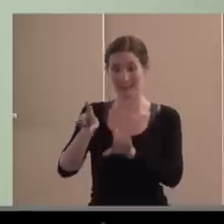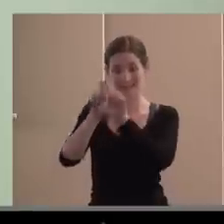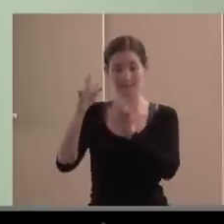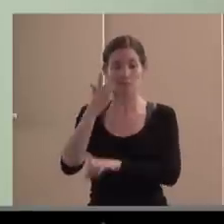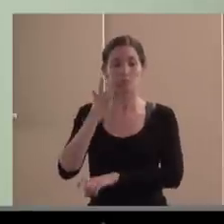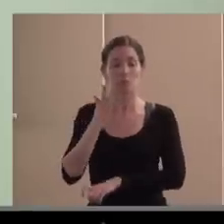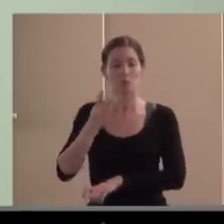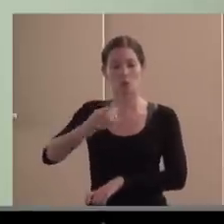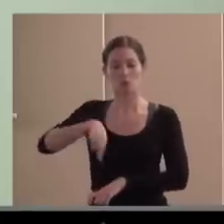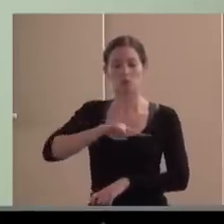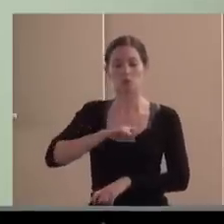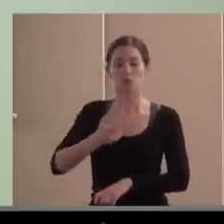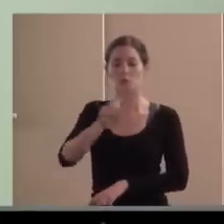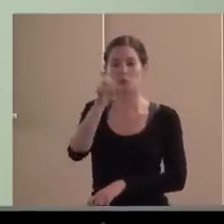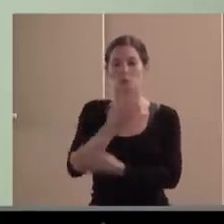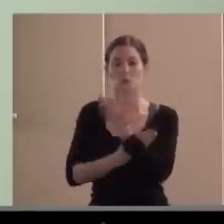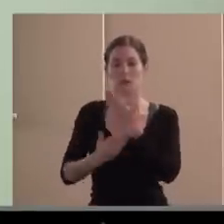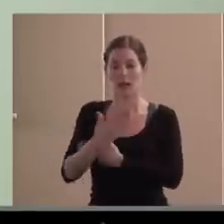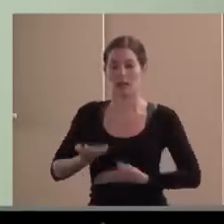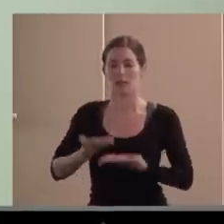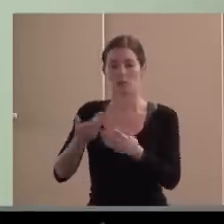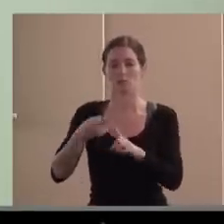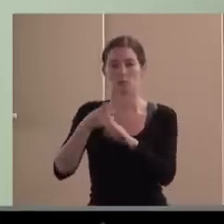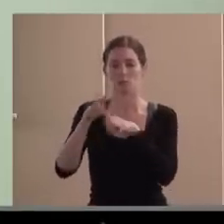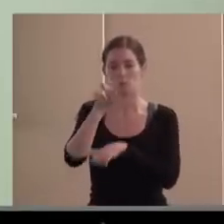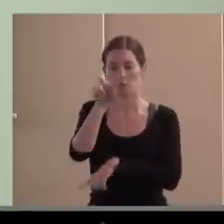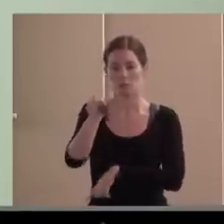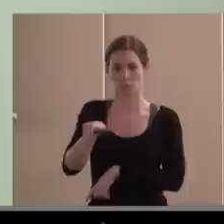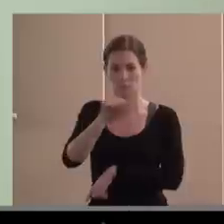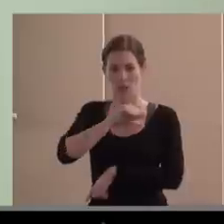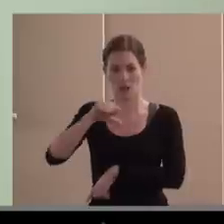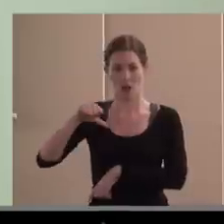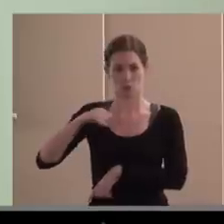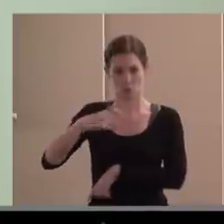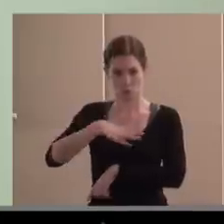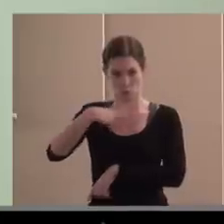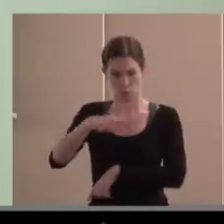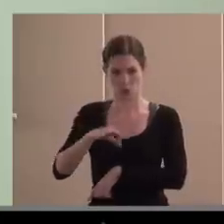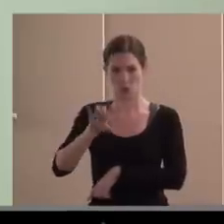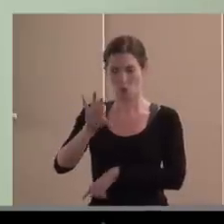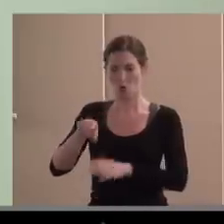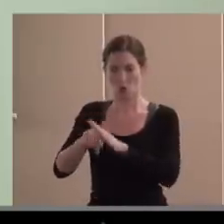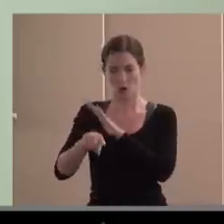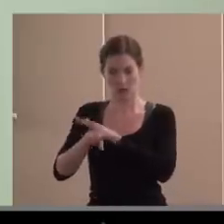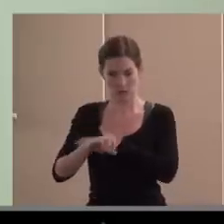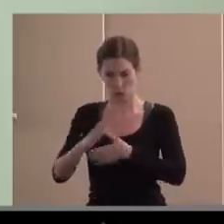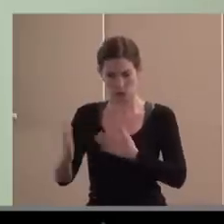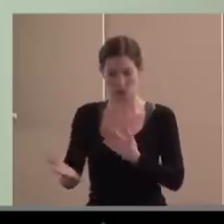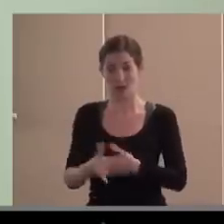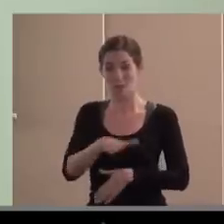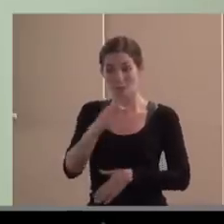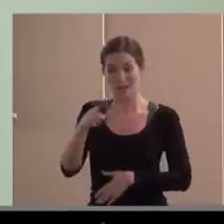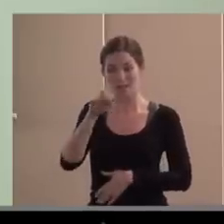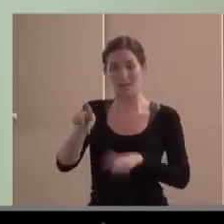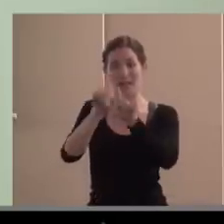se establezcan como autónomos, ayudándoles a formarlos, pero incluso gestionando, promoviendo, creando y manteniendo empresas.